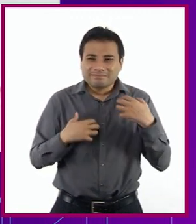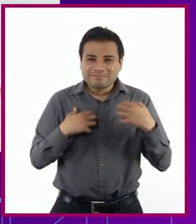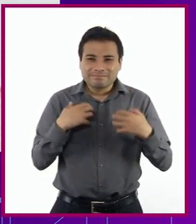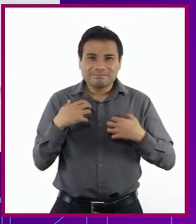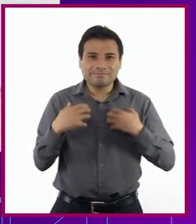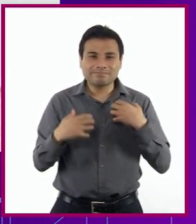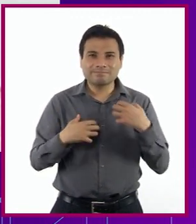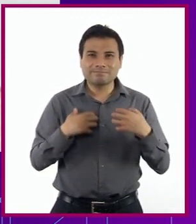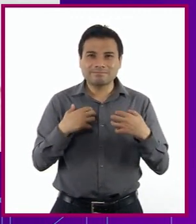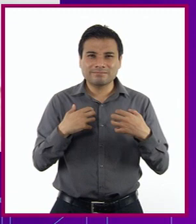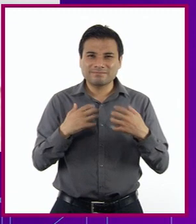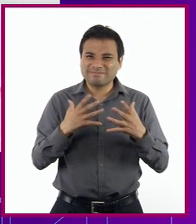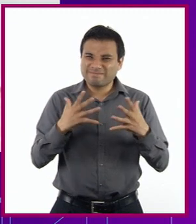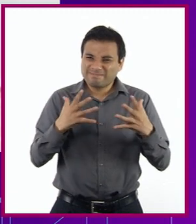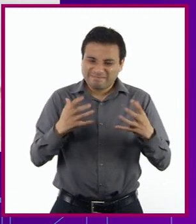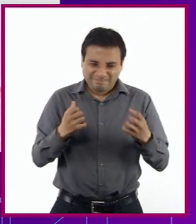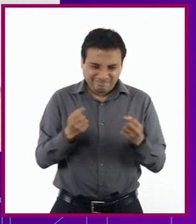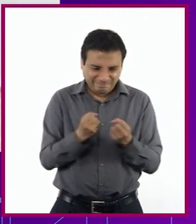Enojo